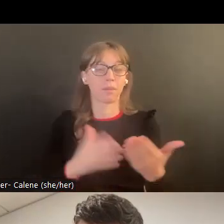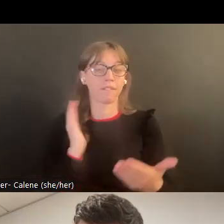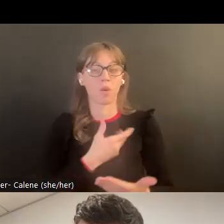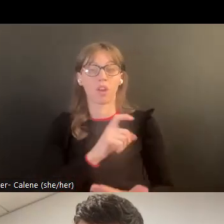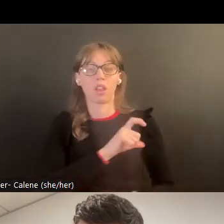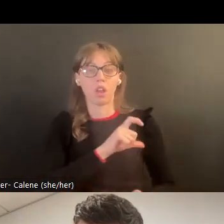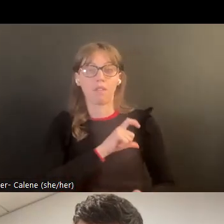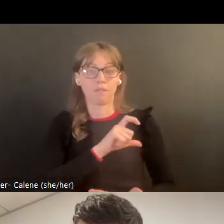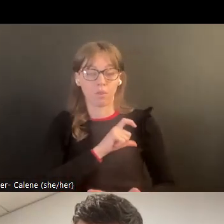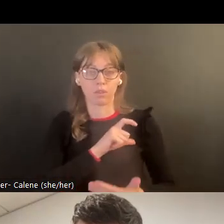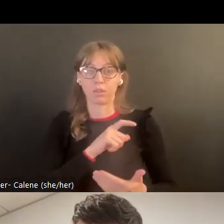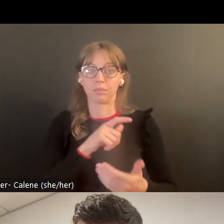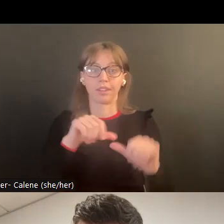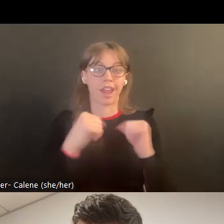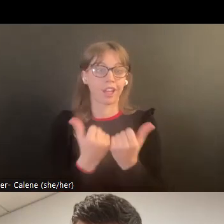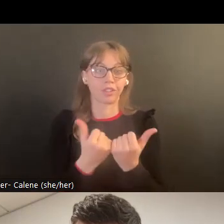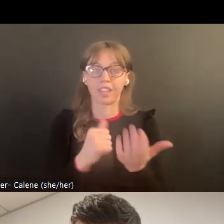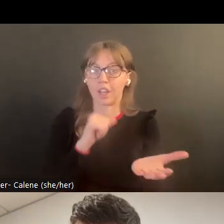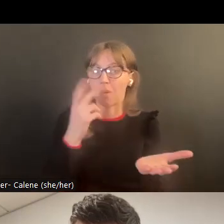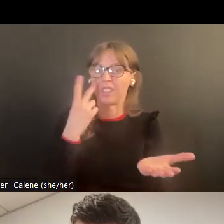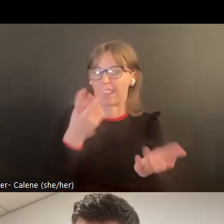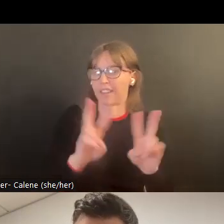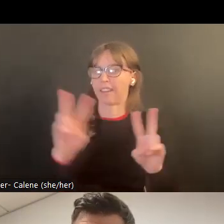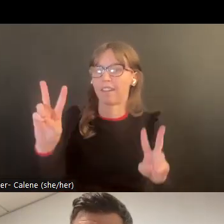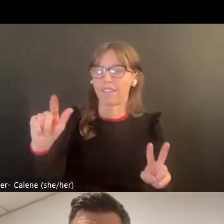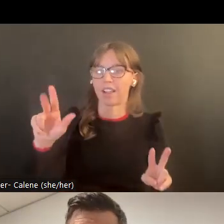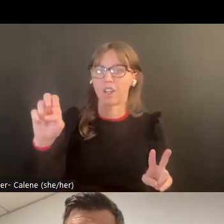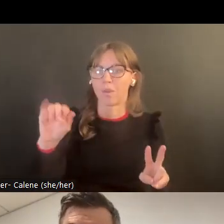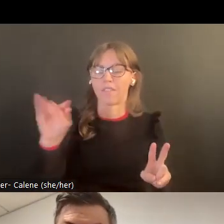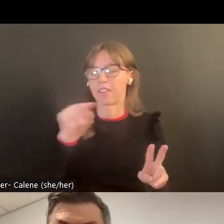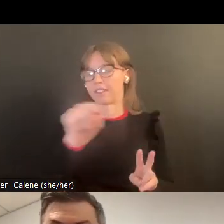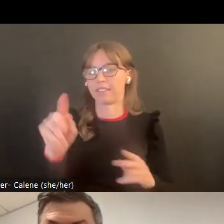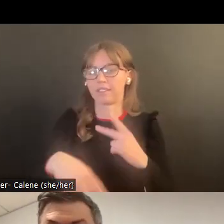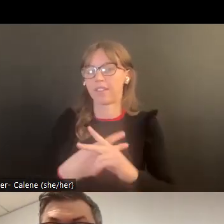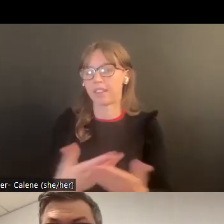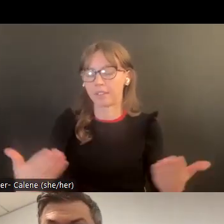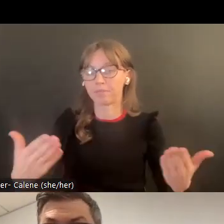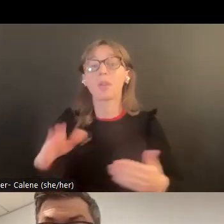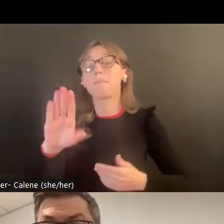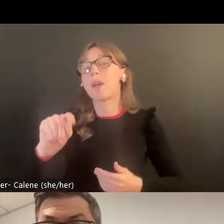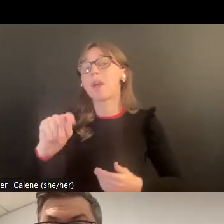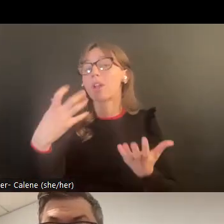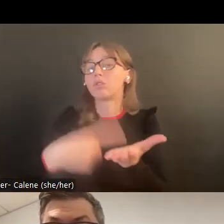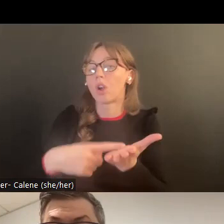utilizar este formulario. Para poder entonces ver el valor que tiene.